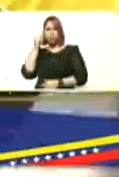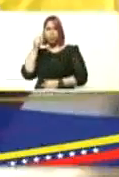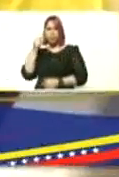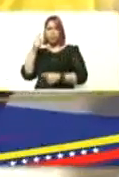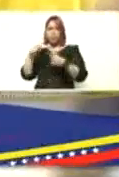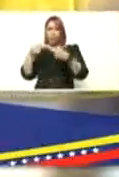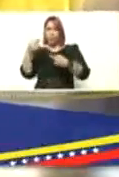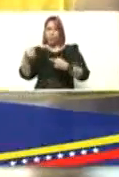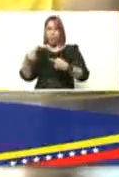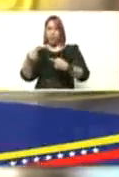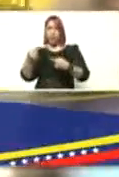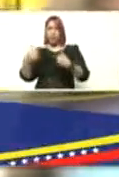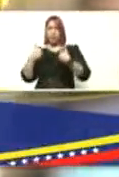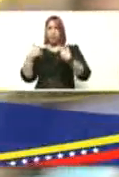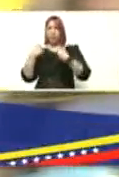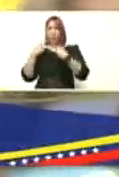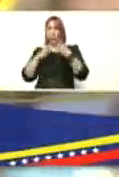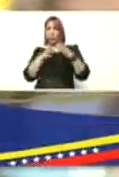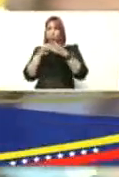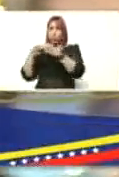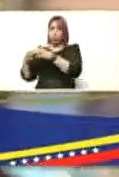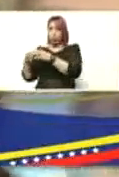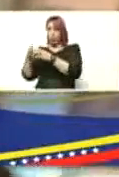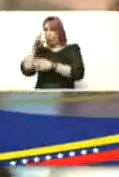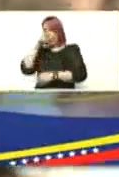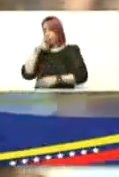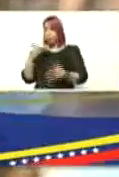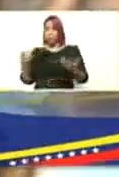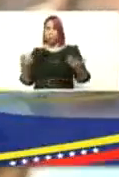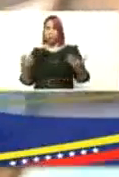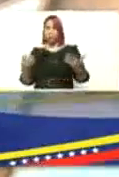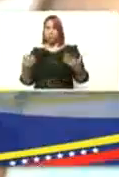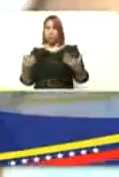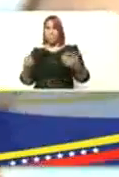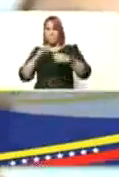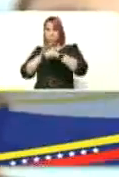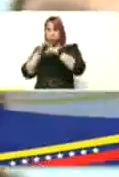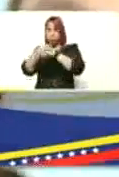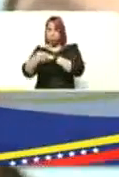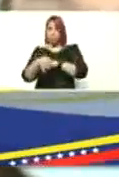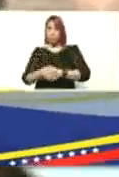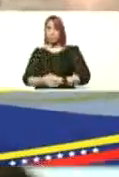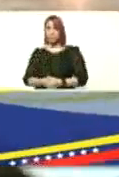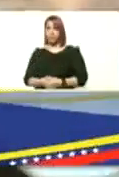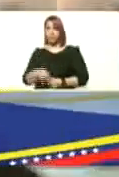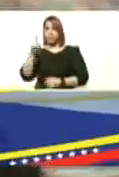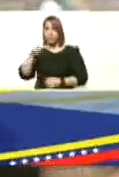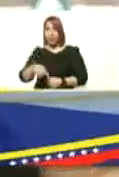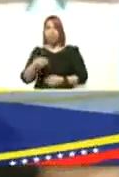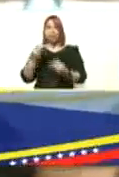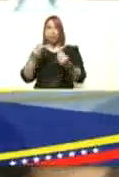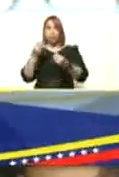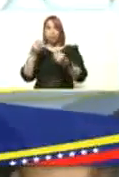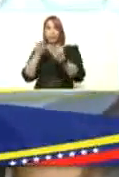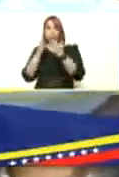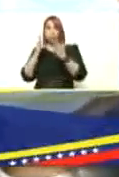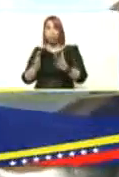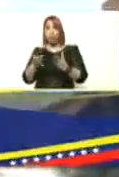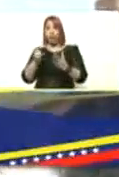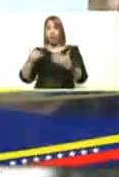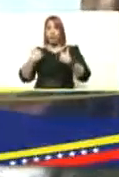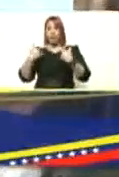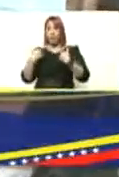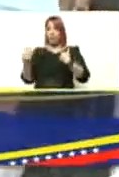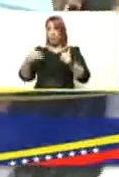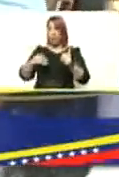pues ha ido afectando a otros grupos de edad incluso esta variante Omicron también hay muchos estudios que revelan que está afectando